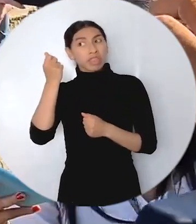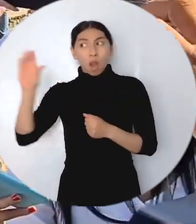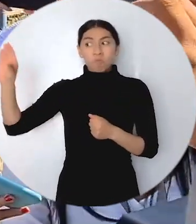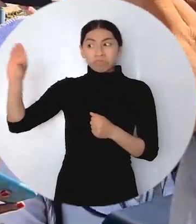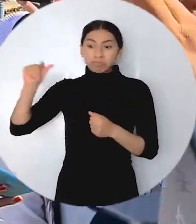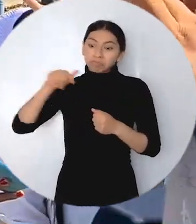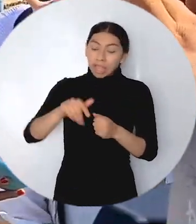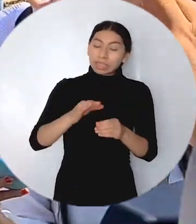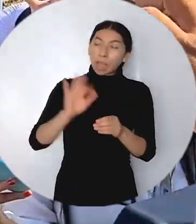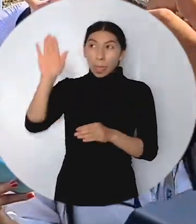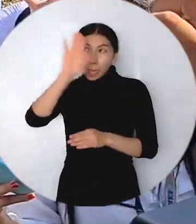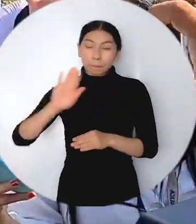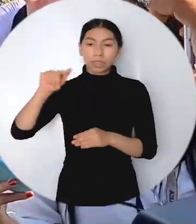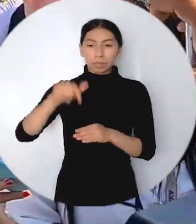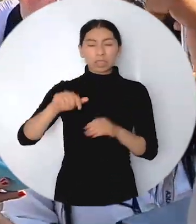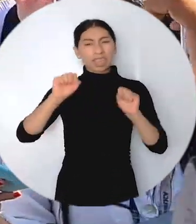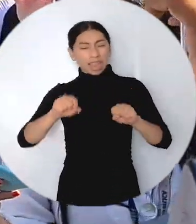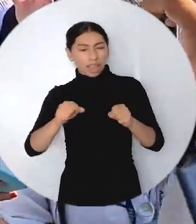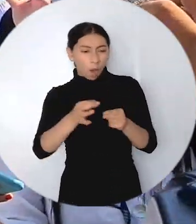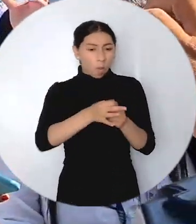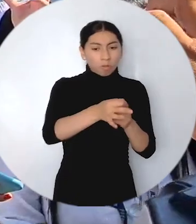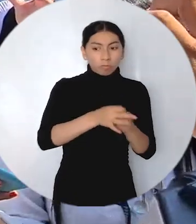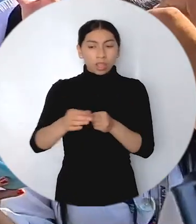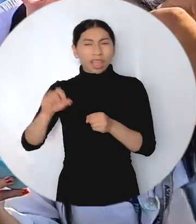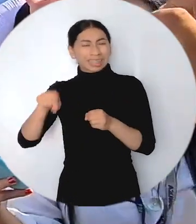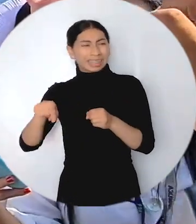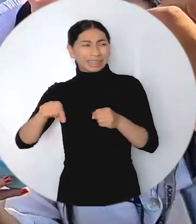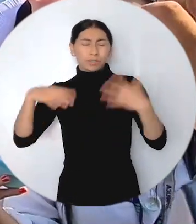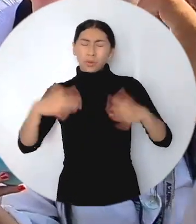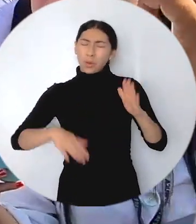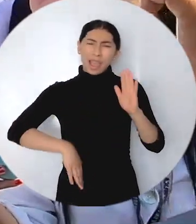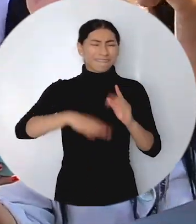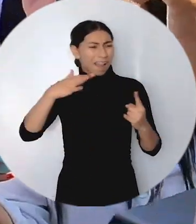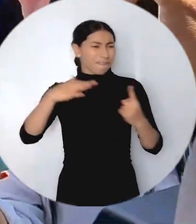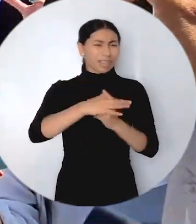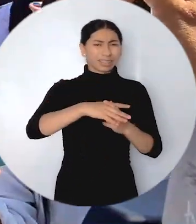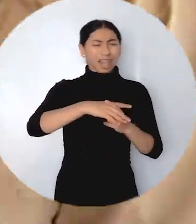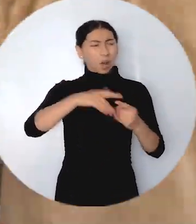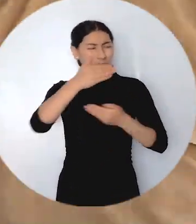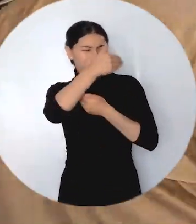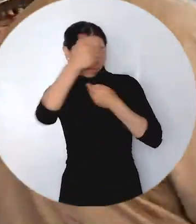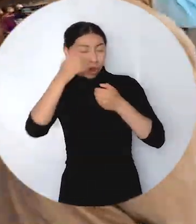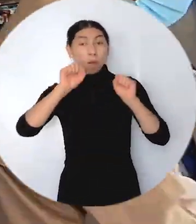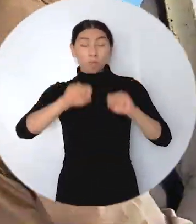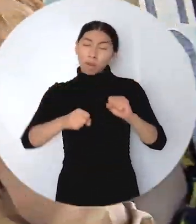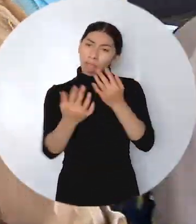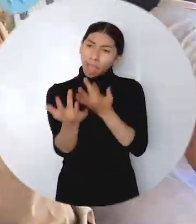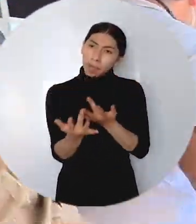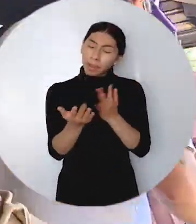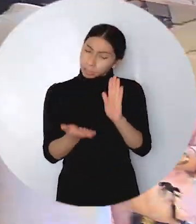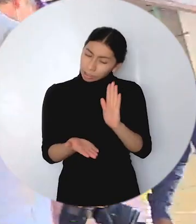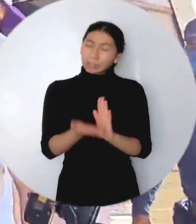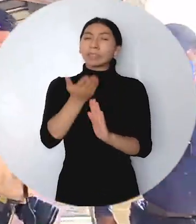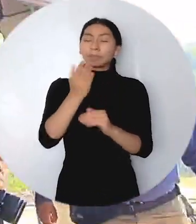departamento y queremos que estos corregimientos, estos lugares que han sido tan afectados por la violencia, también tengan un renacer de esperanza. El